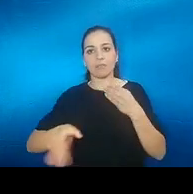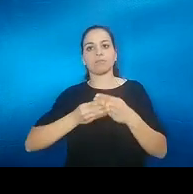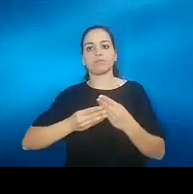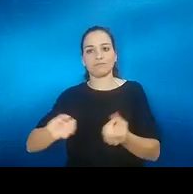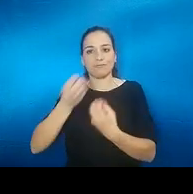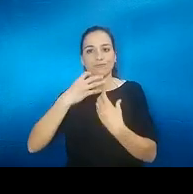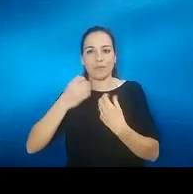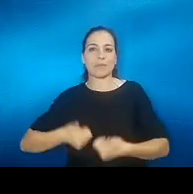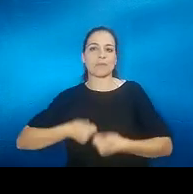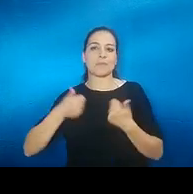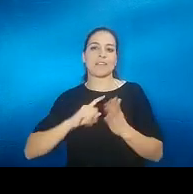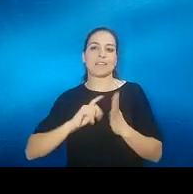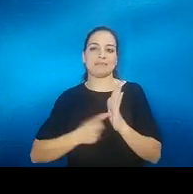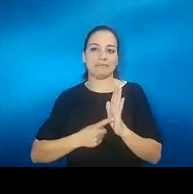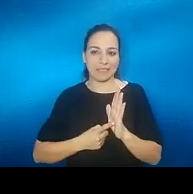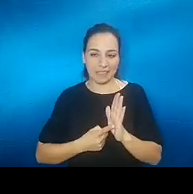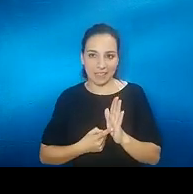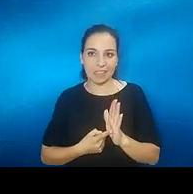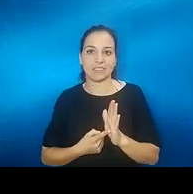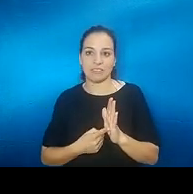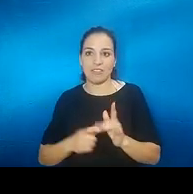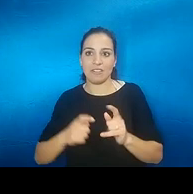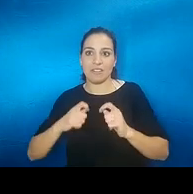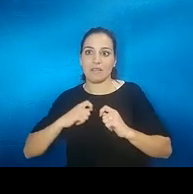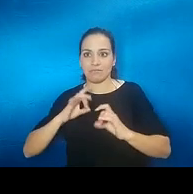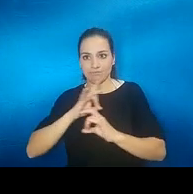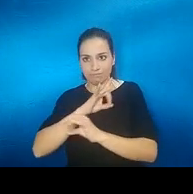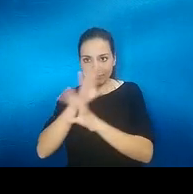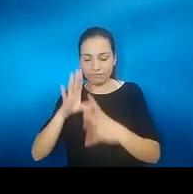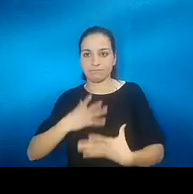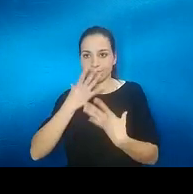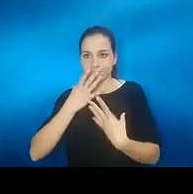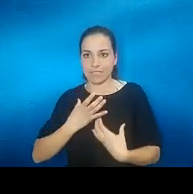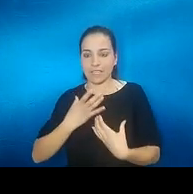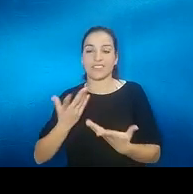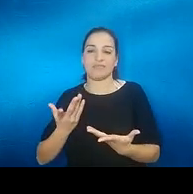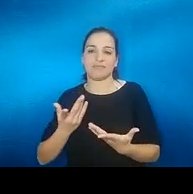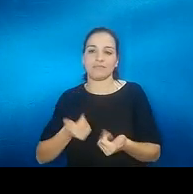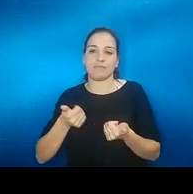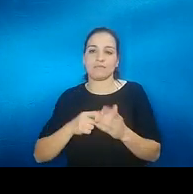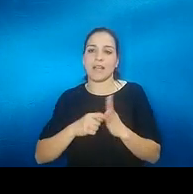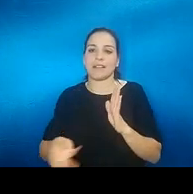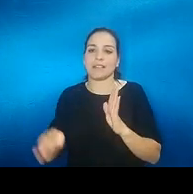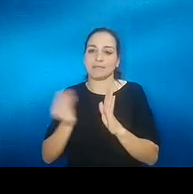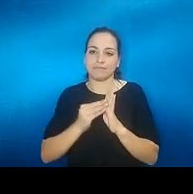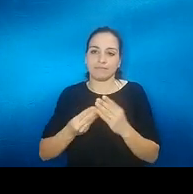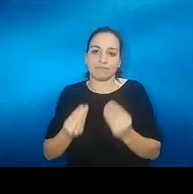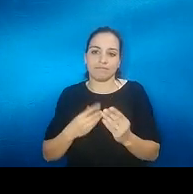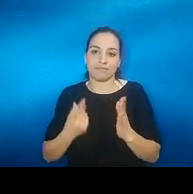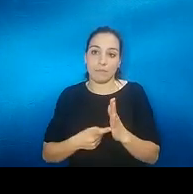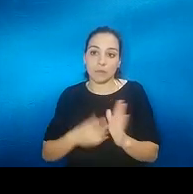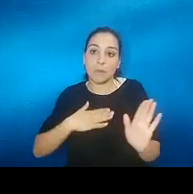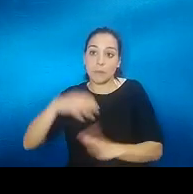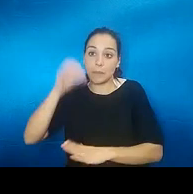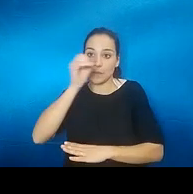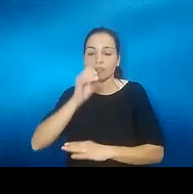diagnóstico o ayudar a que ese diagnóstico fuera más serio o más completo ¿no? mi opinión no, no